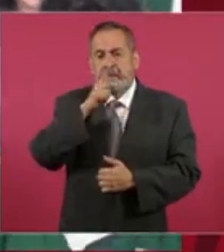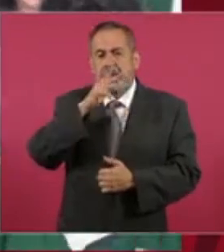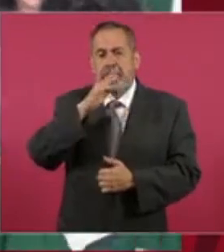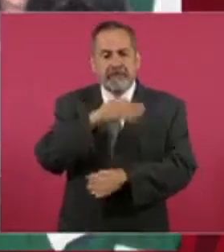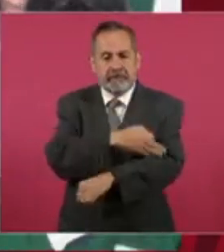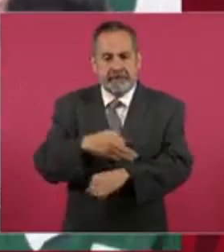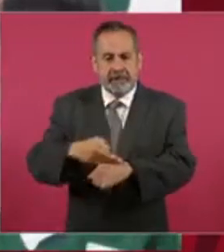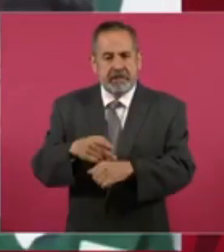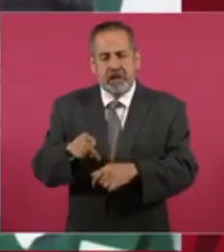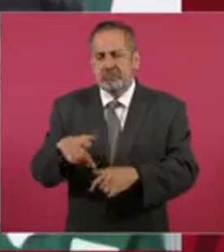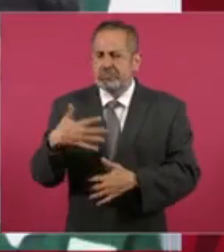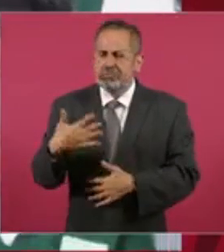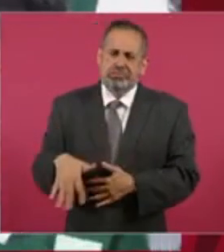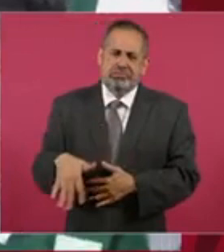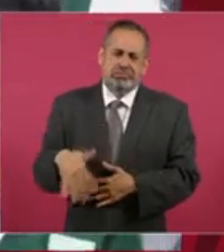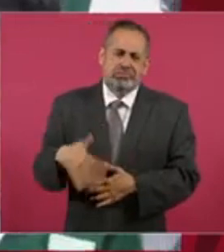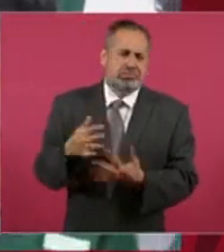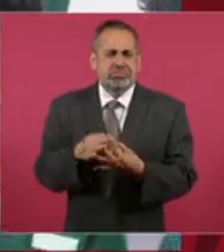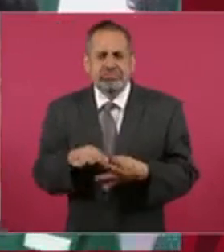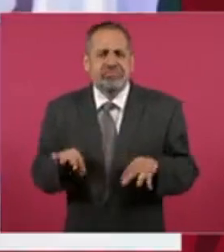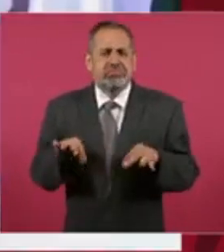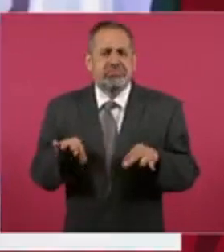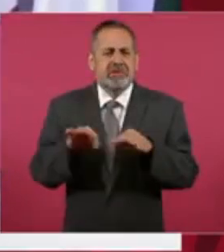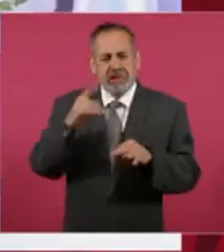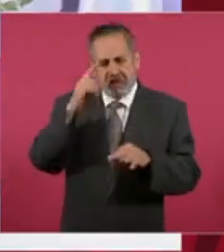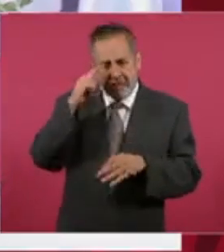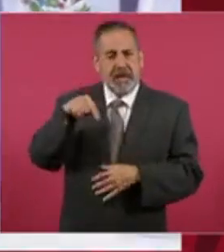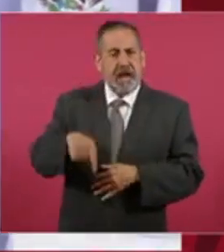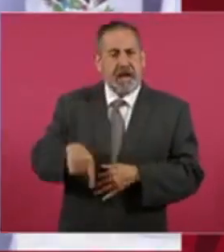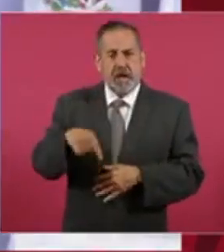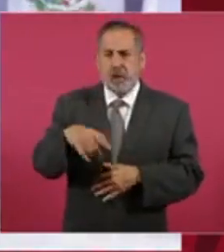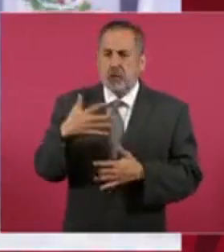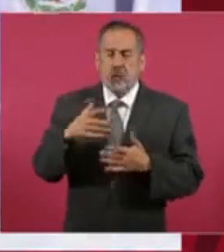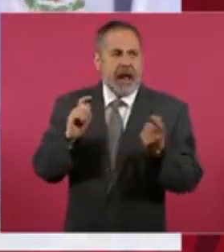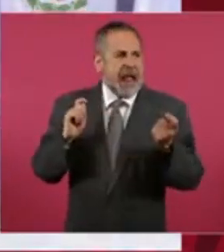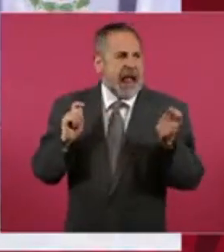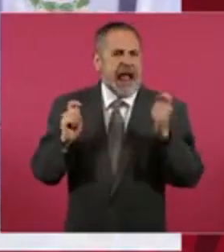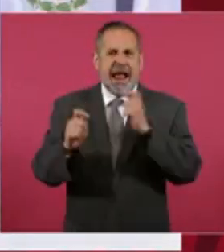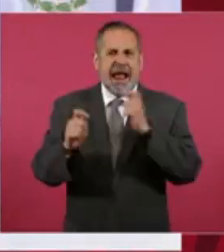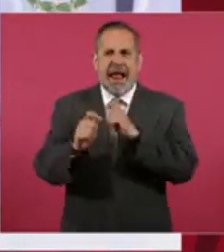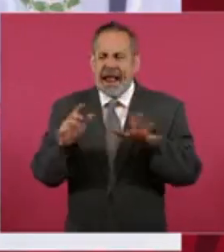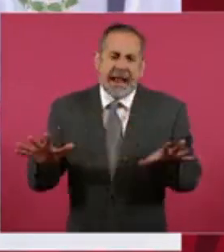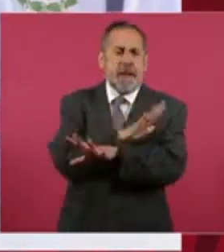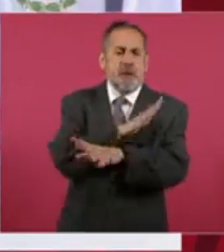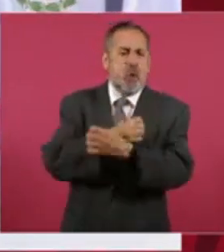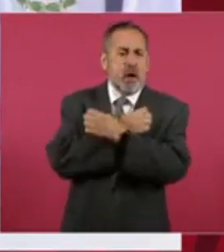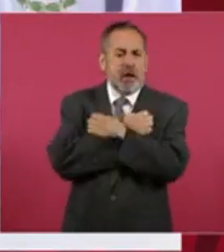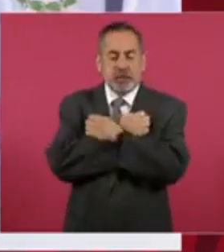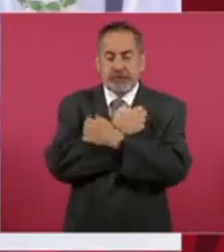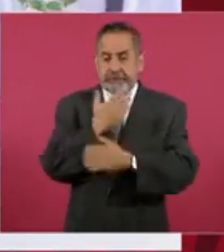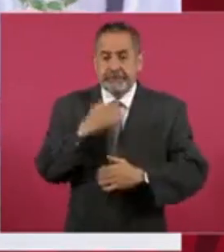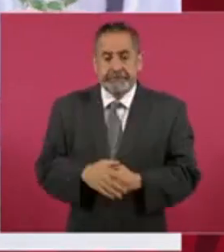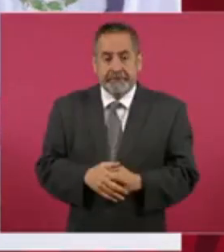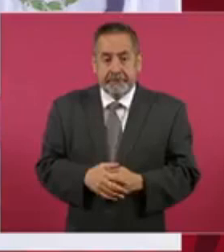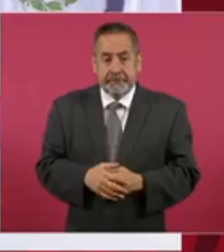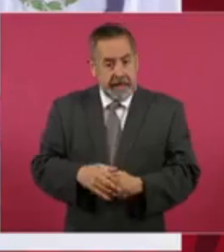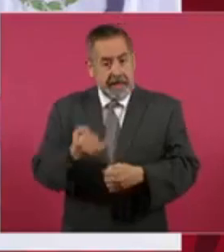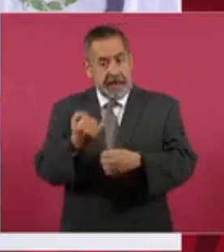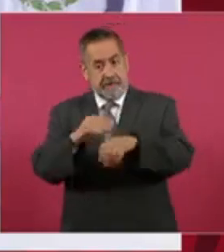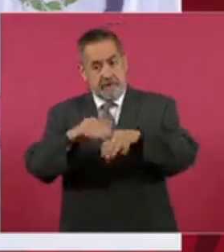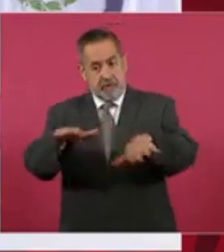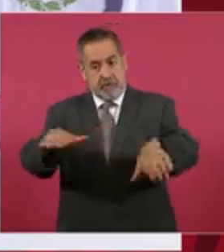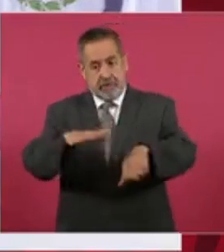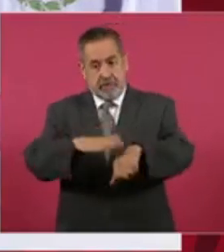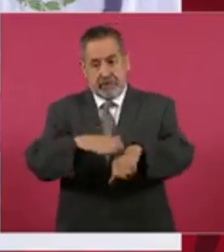parte fundamental de esta gran revolución educativa. Le informamos, señor presidente, que aquí en Guerrero